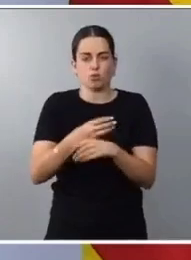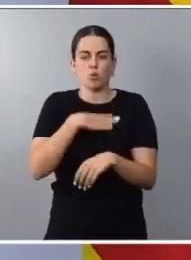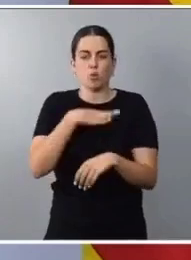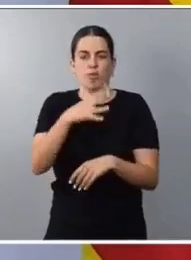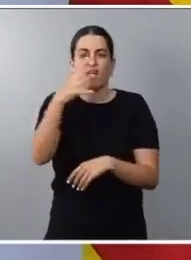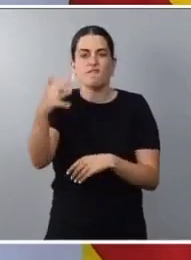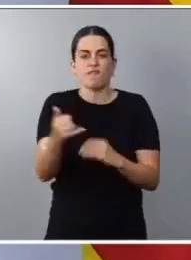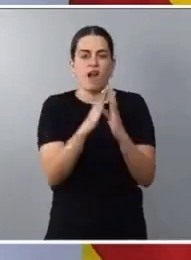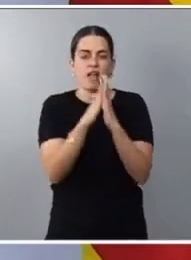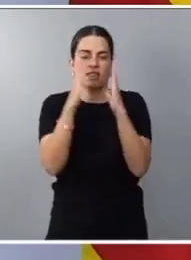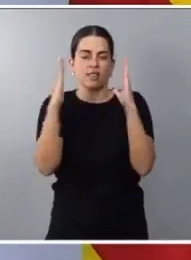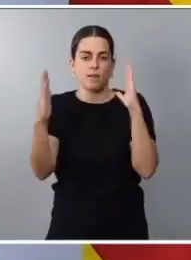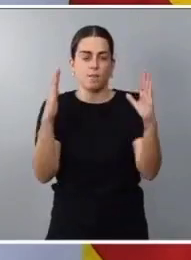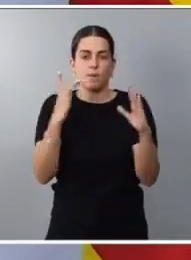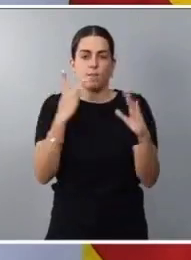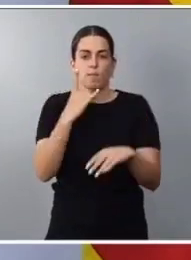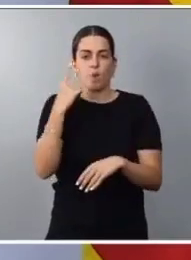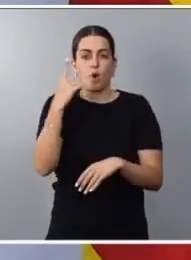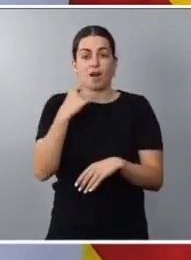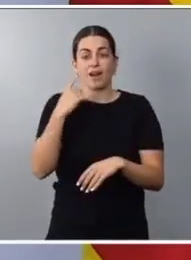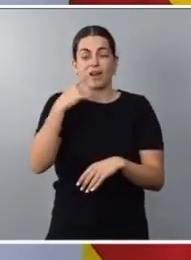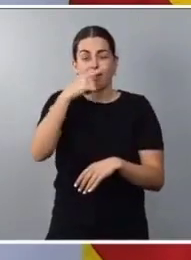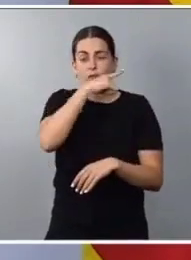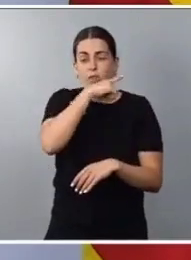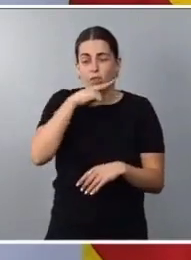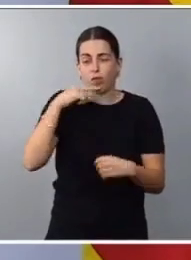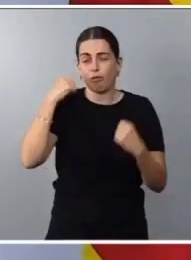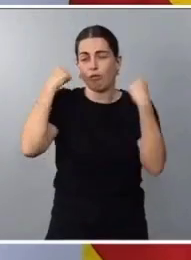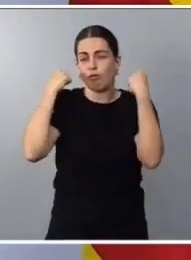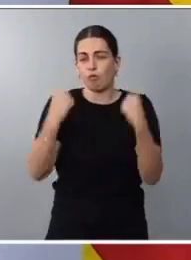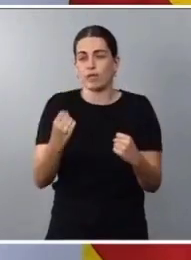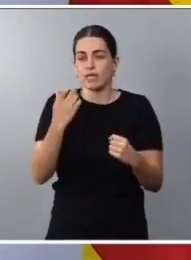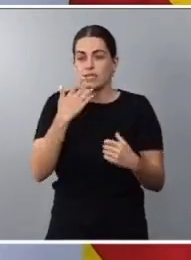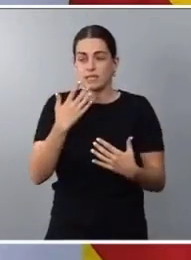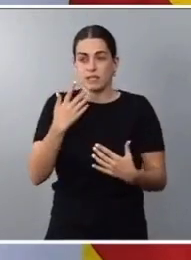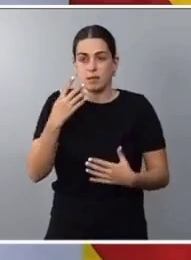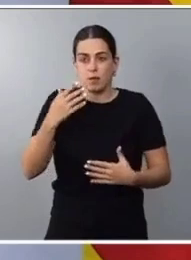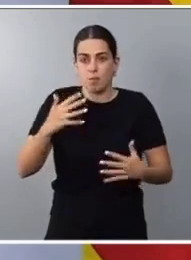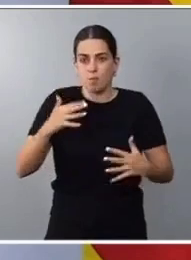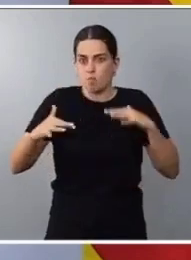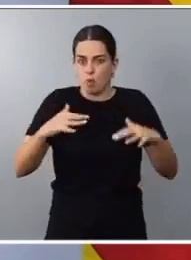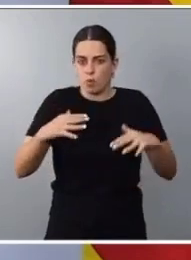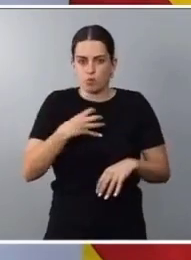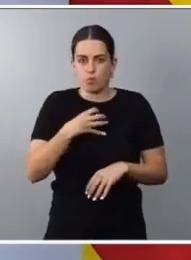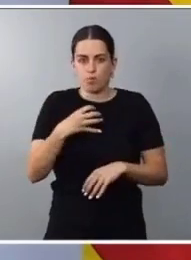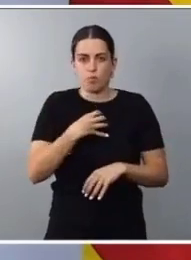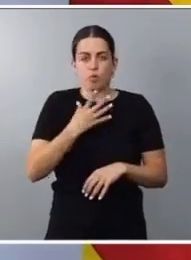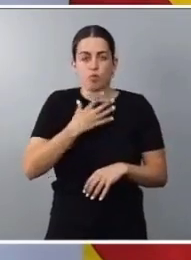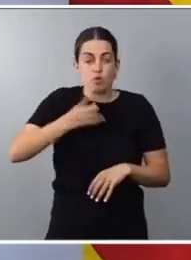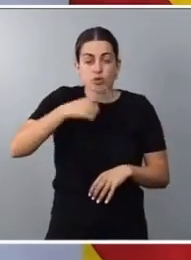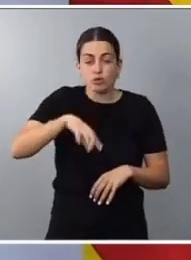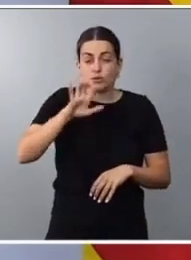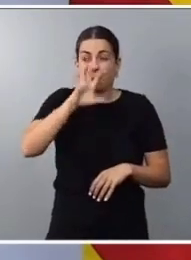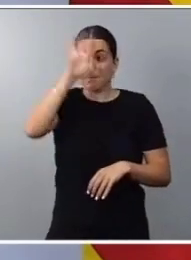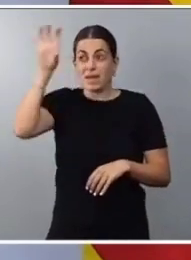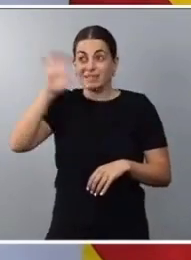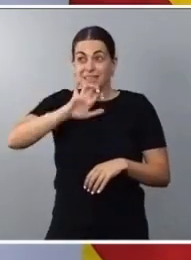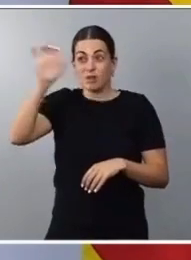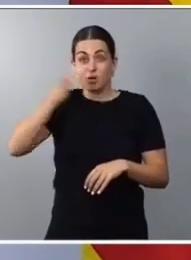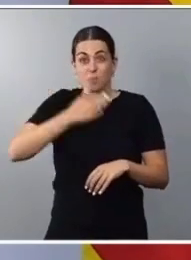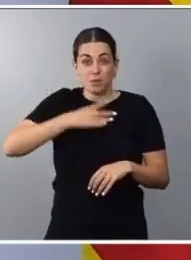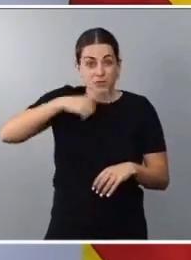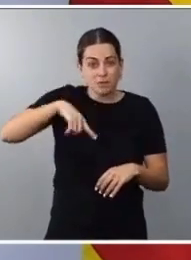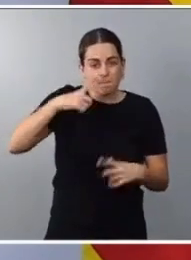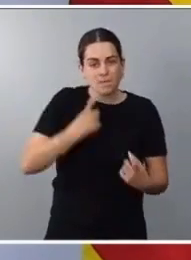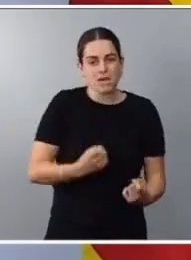para reglas, menstruaciones con dolores incapacitantes. Y, como les digo, somos el primer país en Europa que reconoce la salud